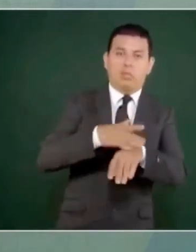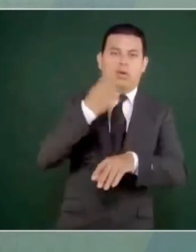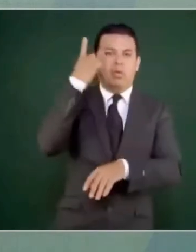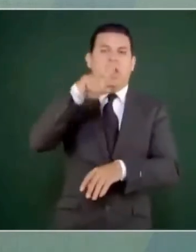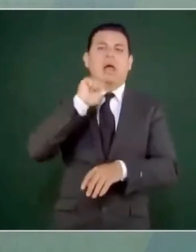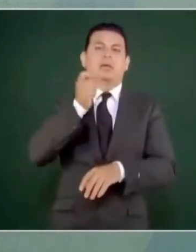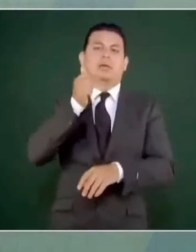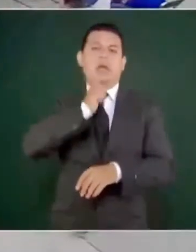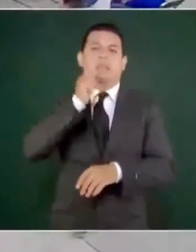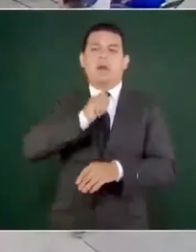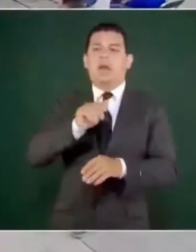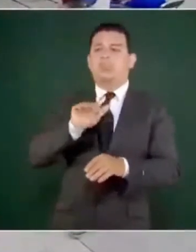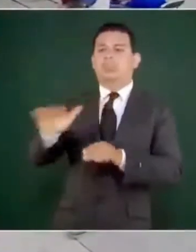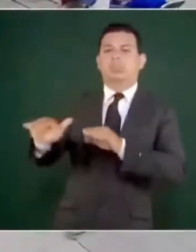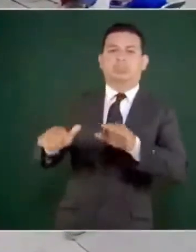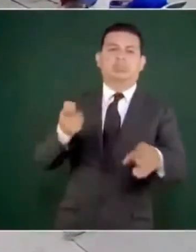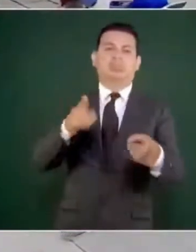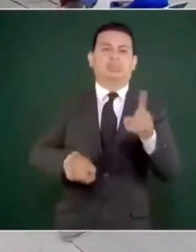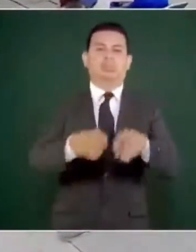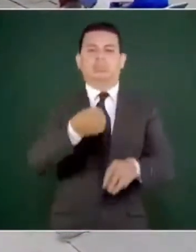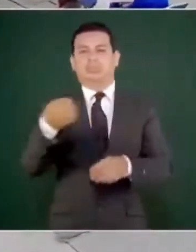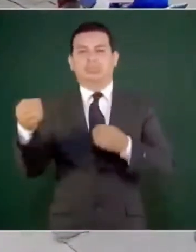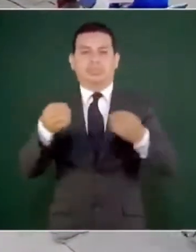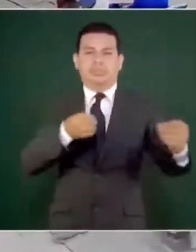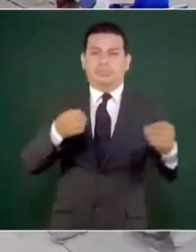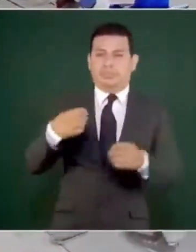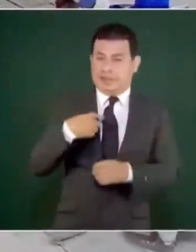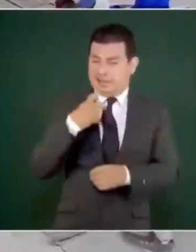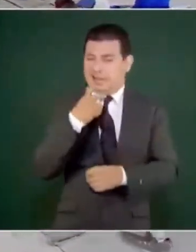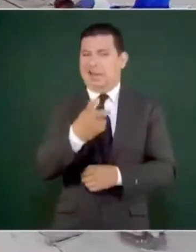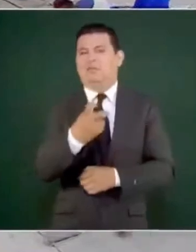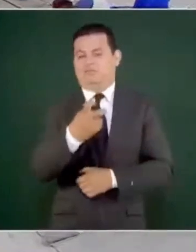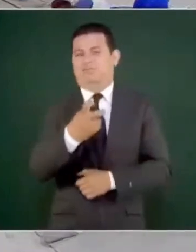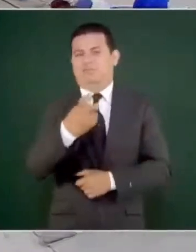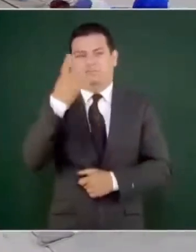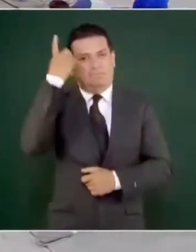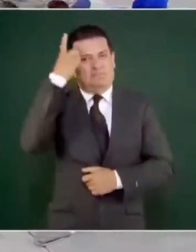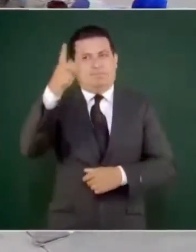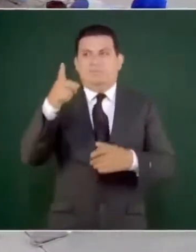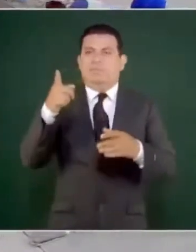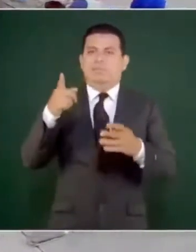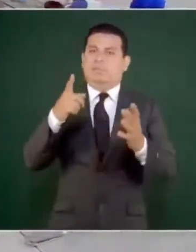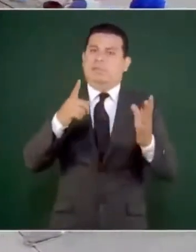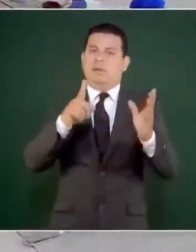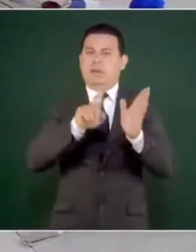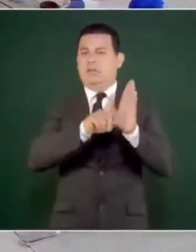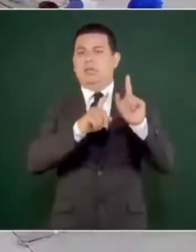con un periodista?